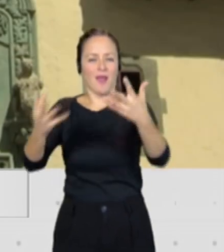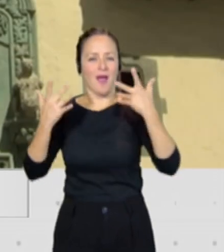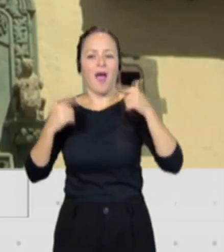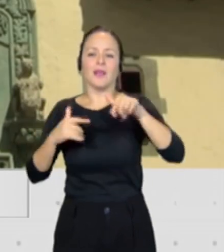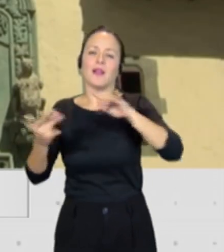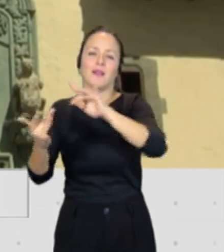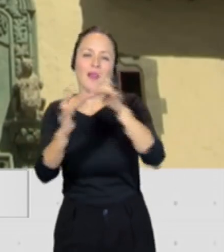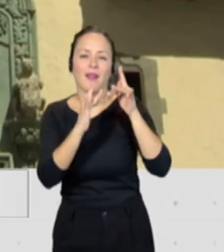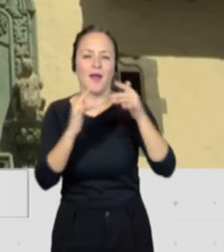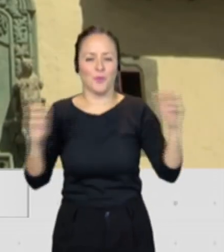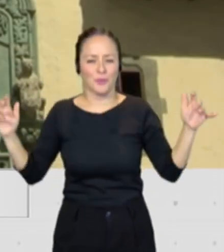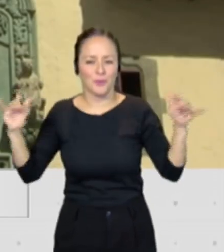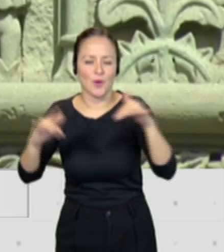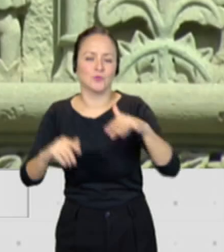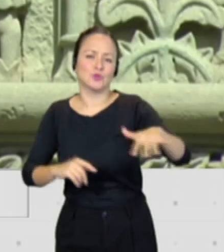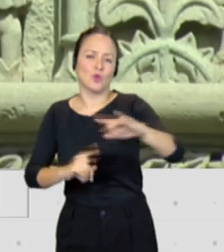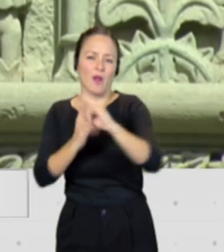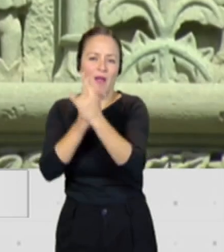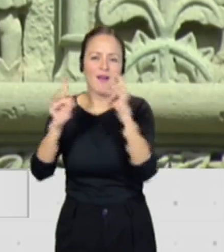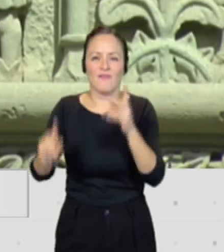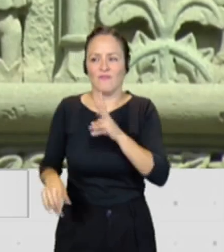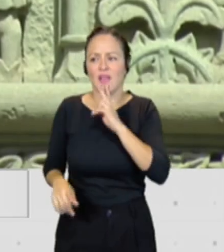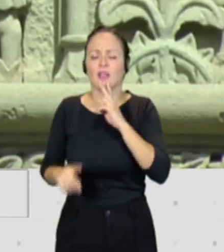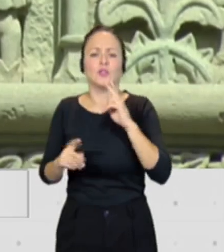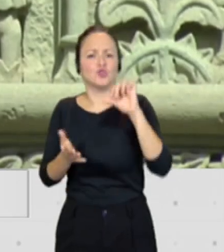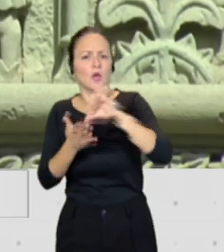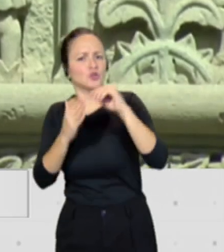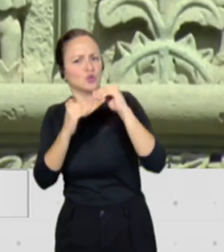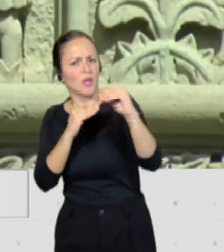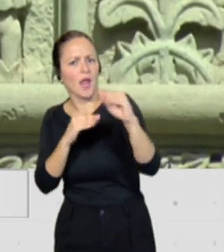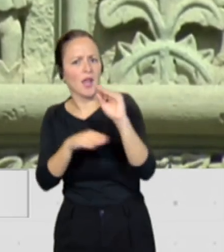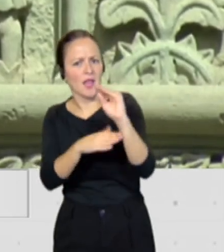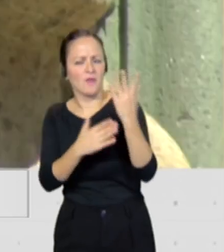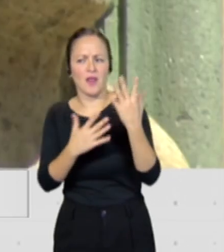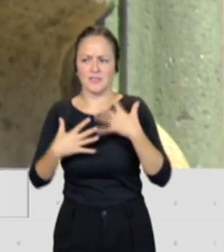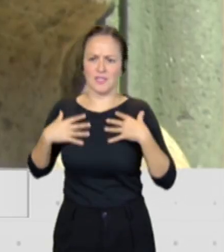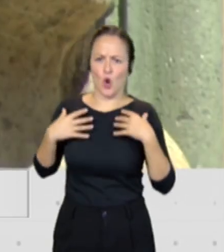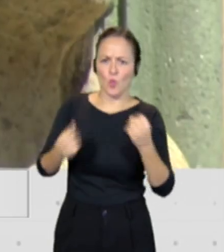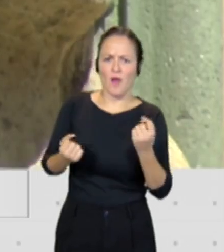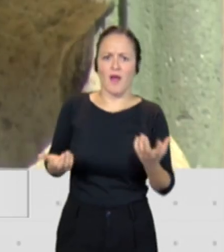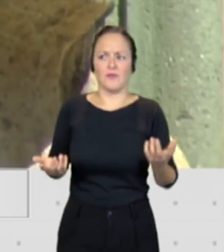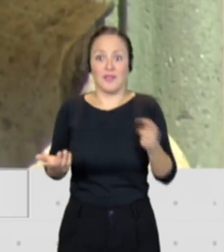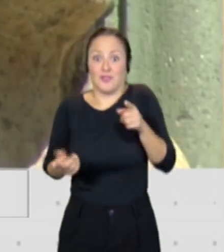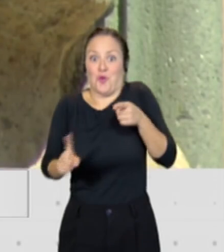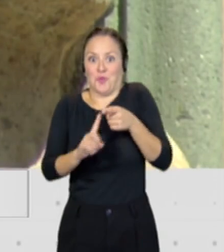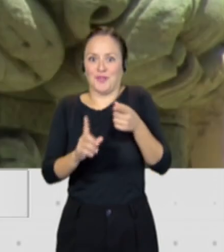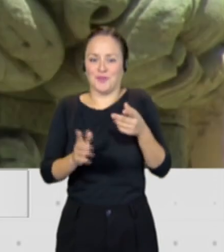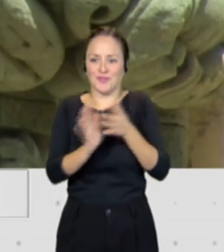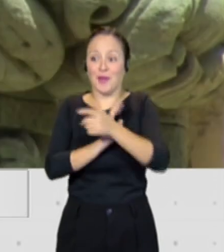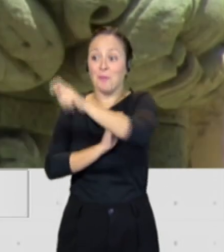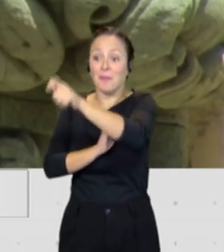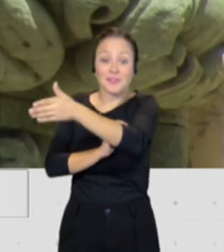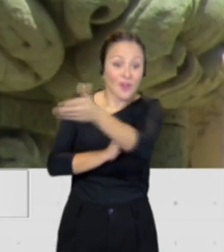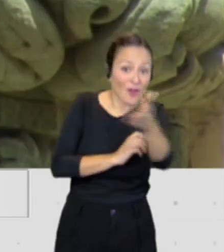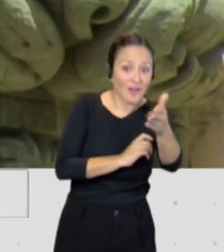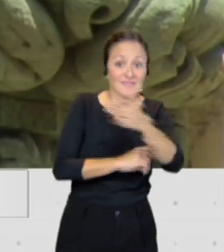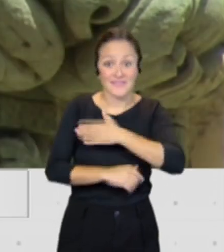socialización, el entorno verde, una ciudad cada vez más sostenible, más saludable. De eso se trata, de aunar los deseos, los anhelos de esas ciudades